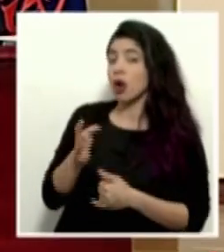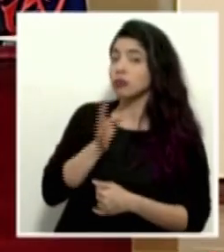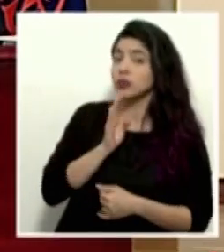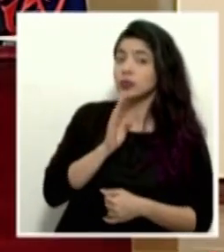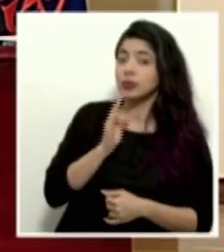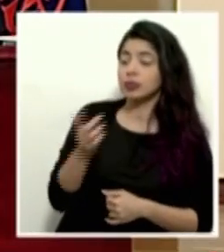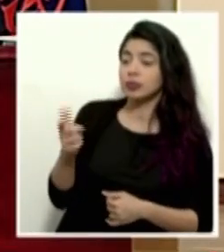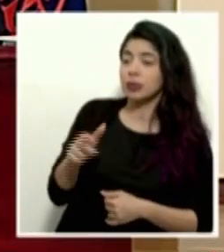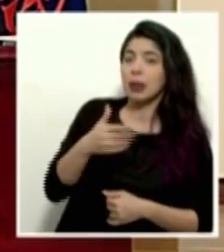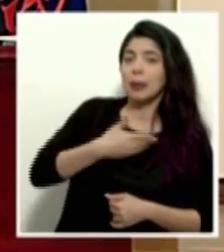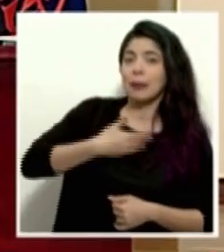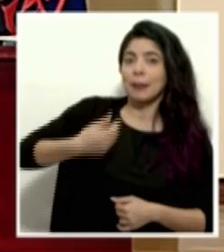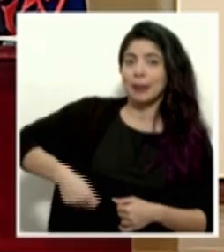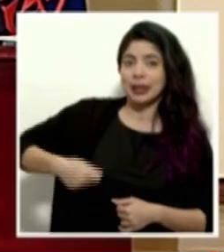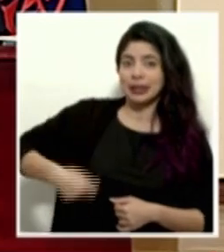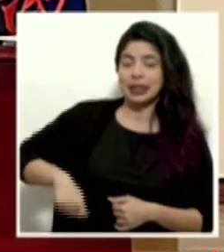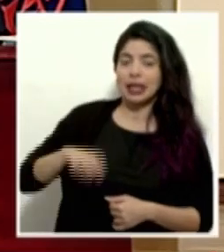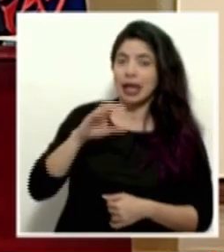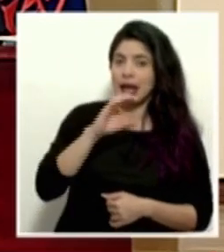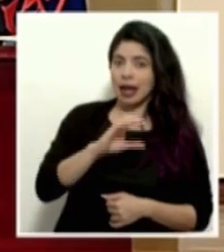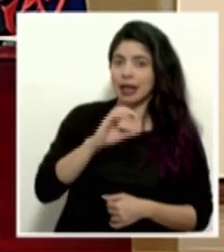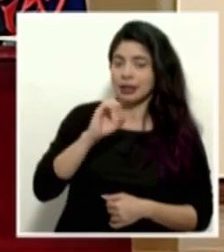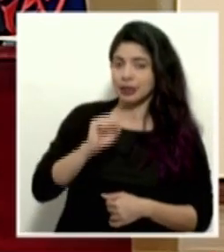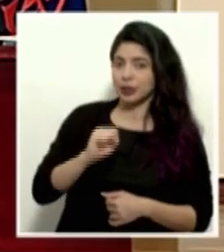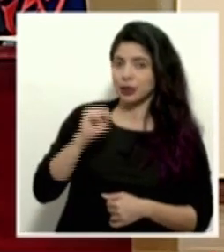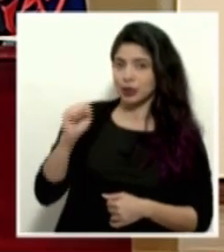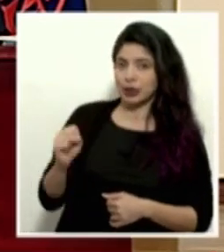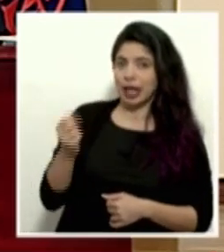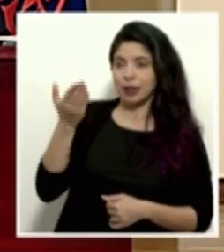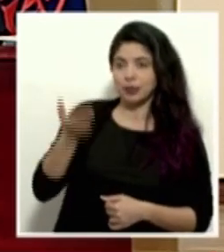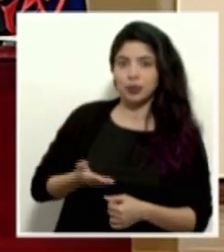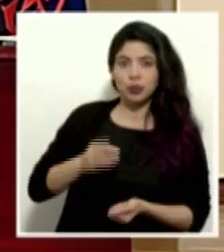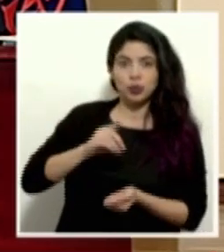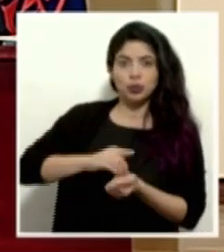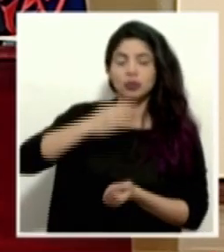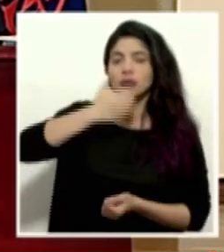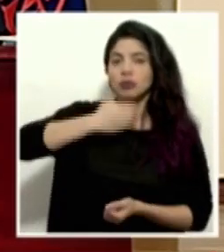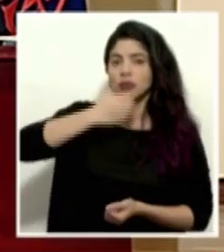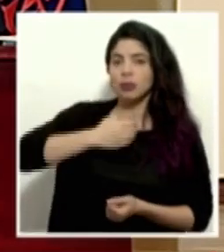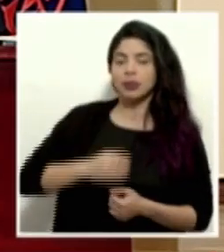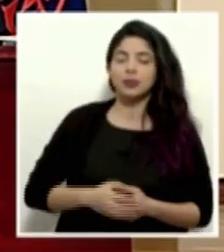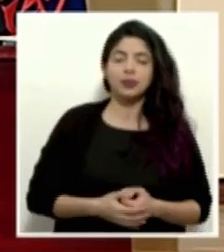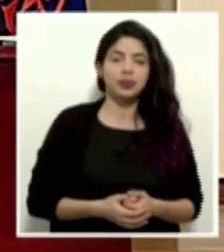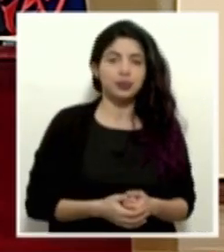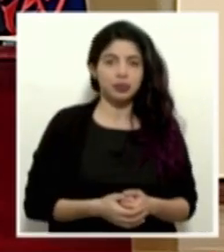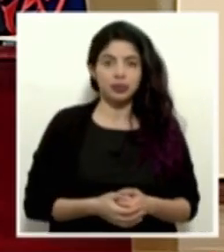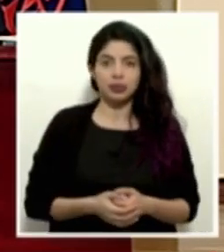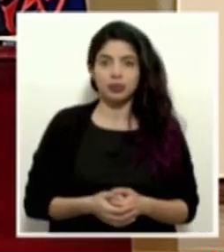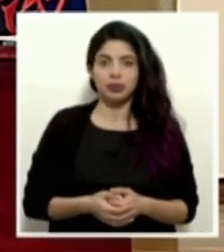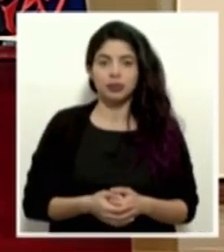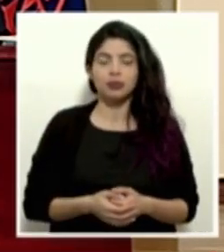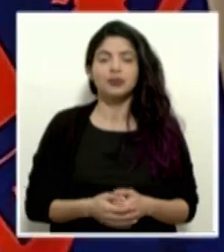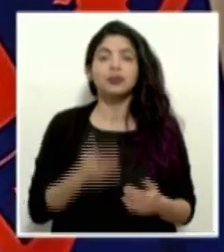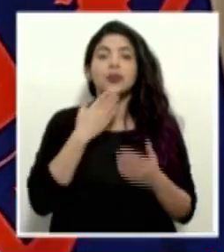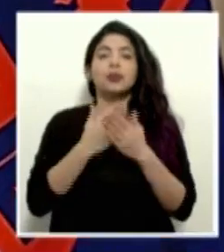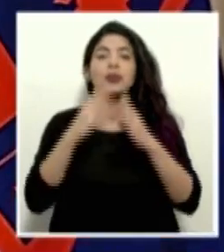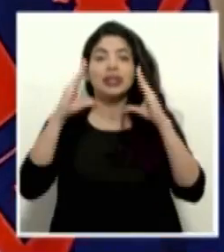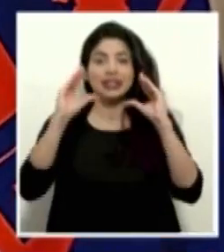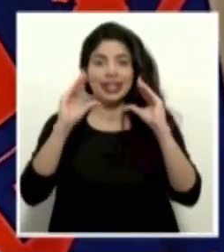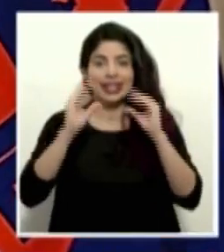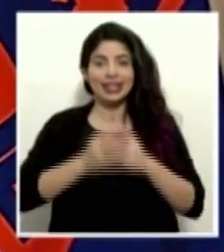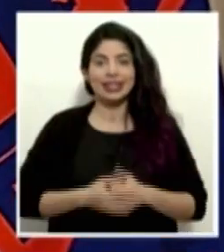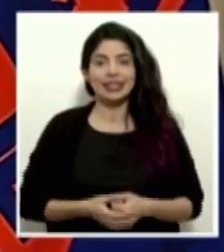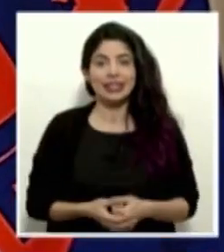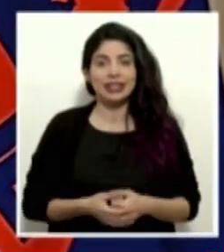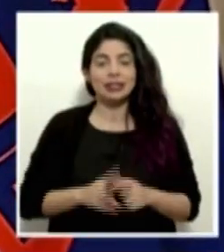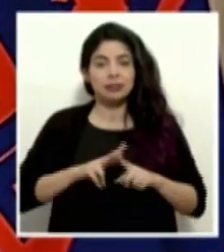el uso a la palabra al presidente ejecutivo de la Caja Costarricense de Seguro Social, el doctor Román Macaya. Muy buenas tardes.